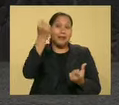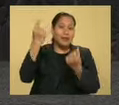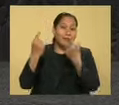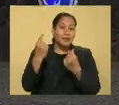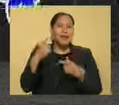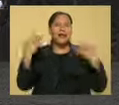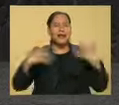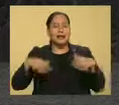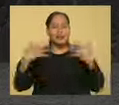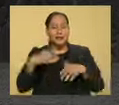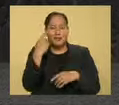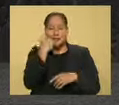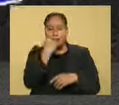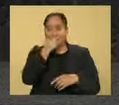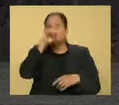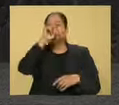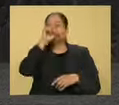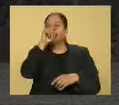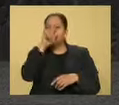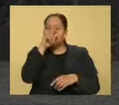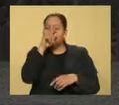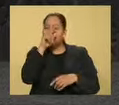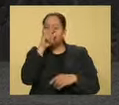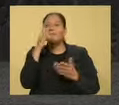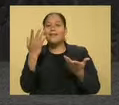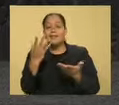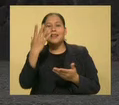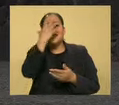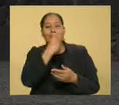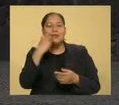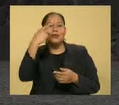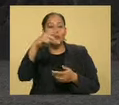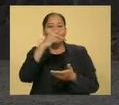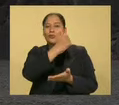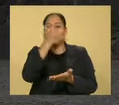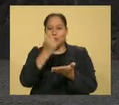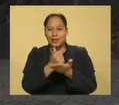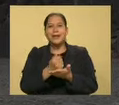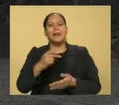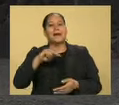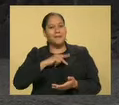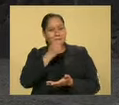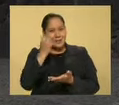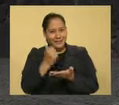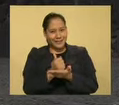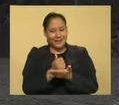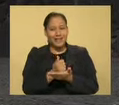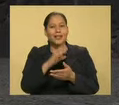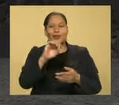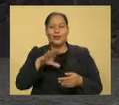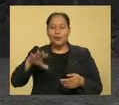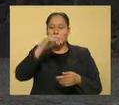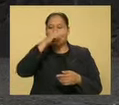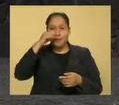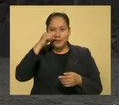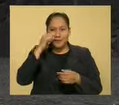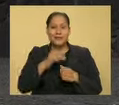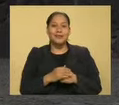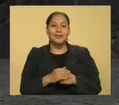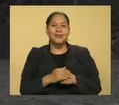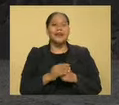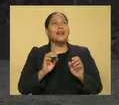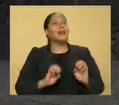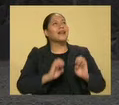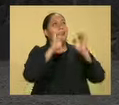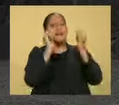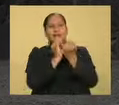ahí, ¡ay, ay, ay! ¡Y ojitos, pajaritos! ¡Qué bonita es tu ciudad! Mi ciudad, la colonia Juárez y los